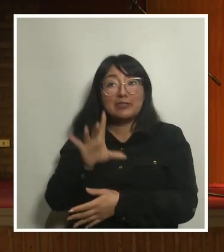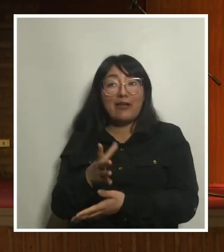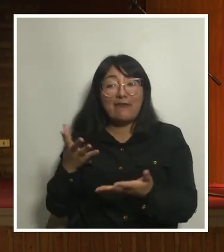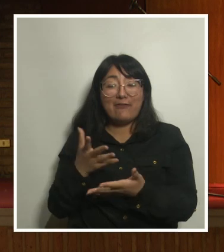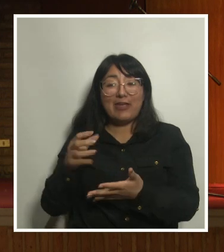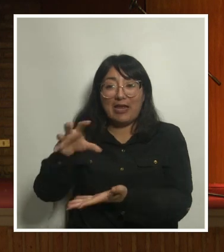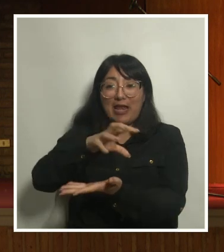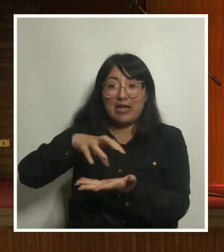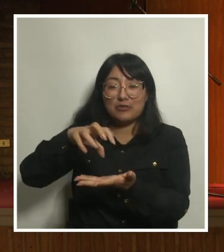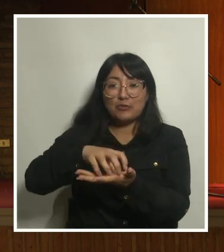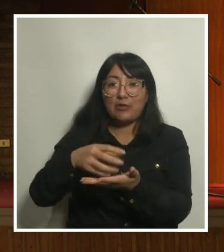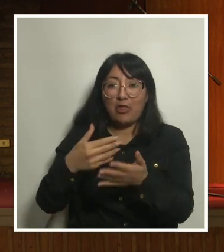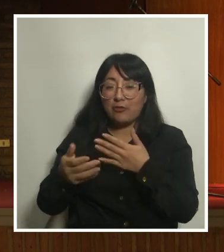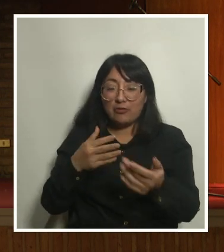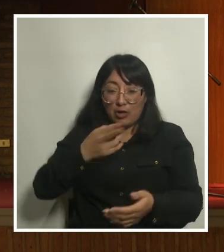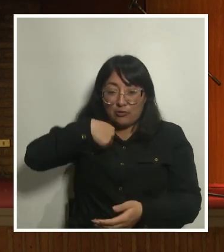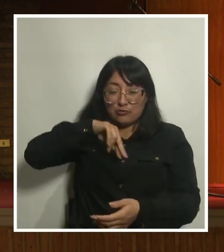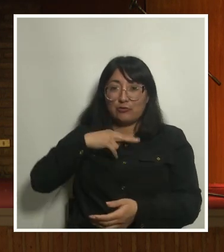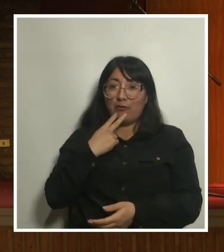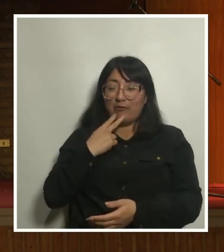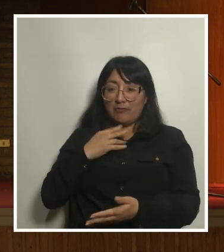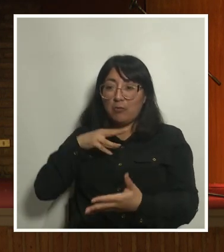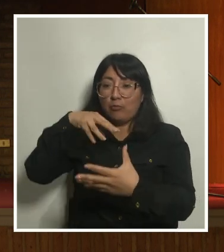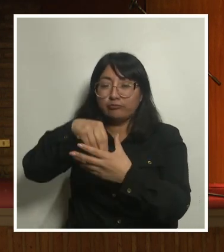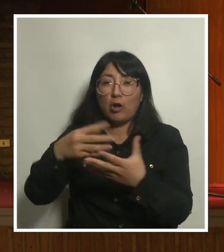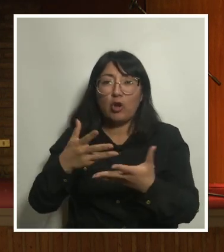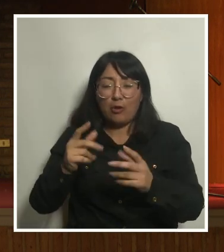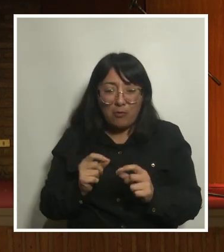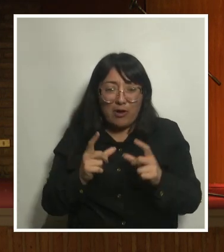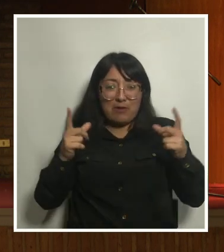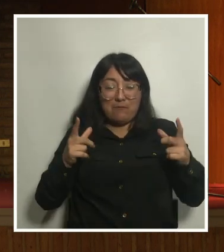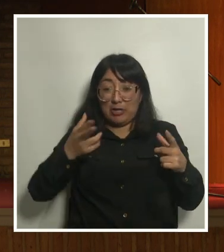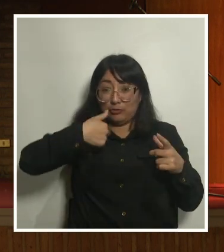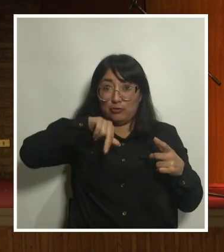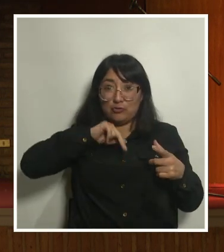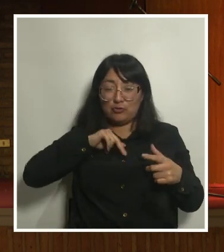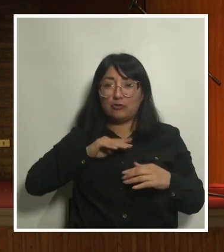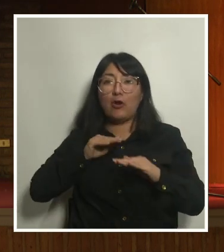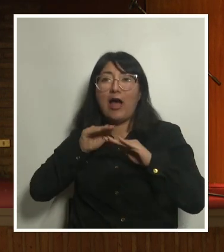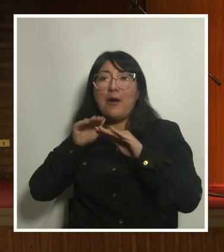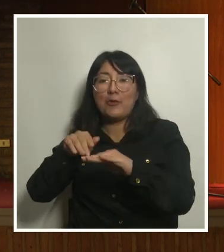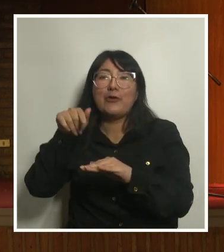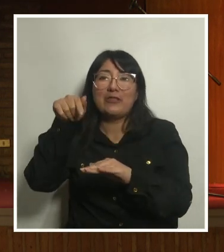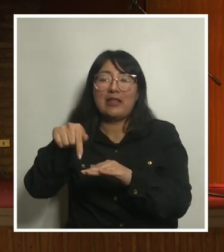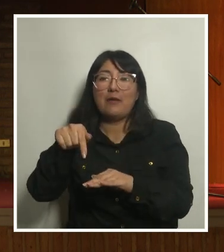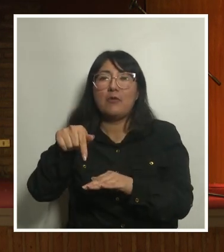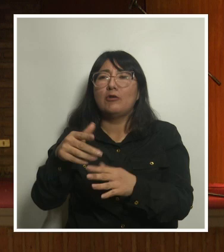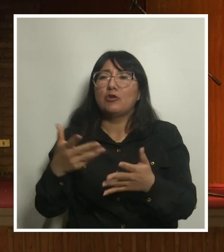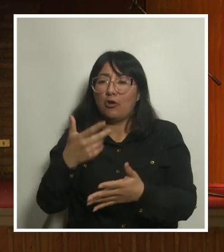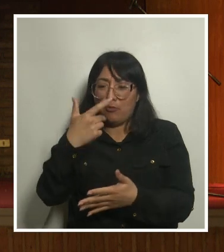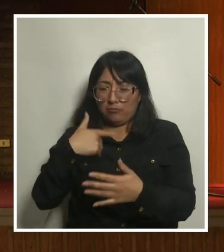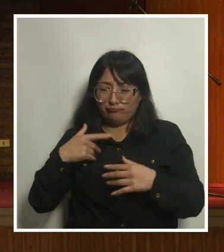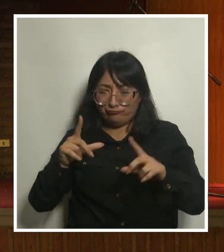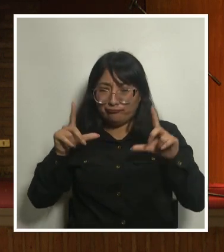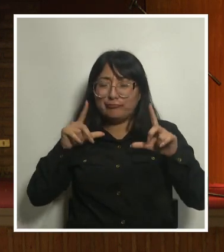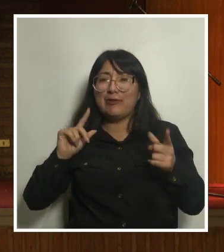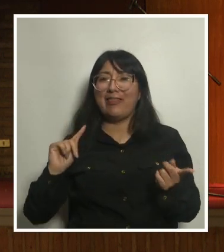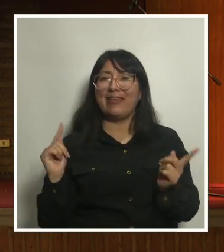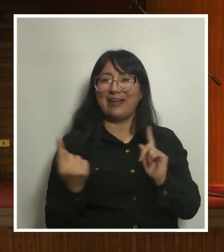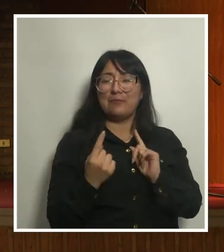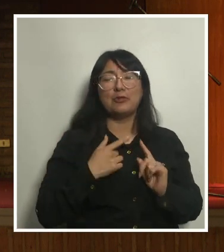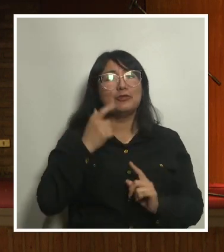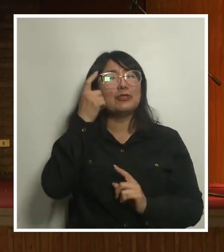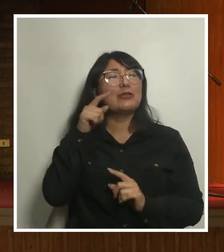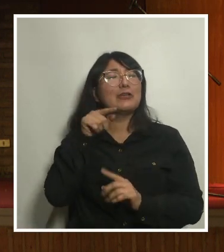ciudad donde estamos habitando. Y cómo el impacto que nosotros como ciudadanos podemos tener como agentes de cambio. Creo que es tan importante